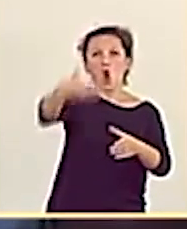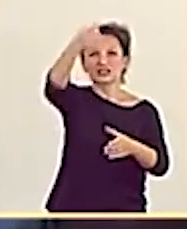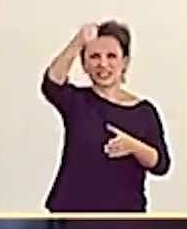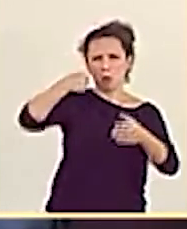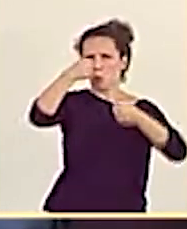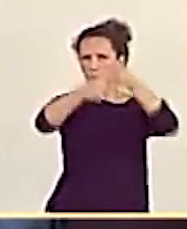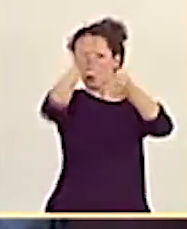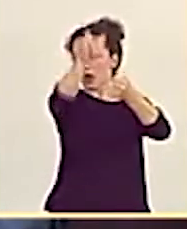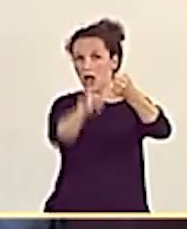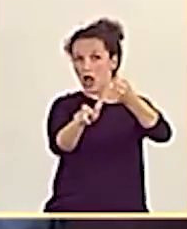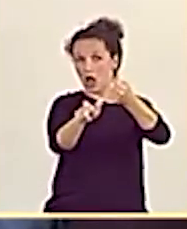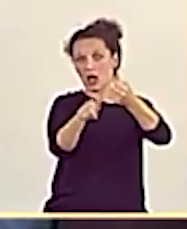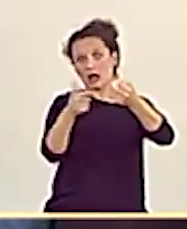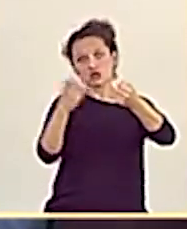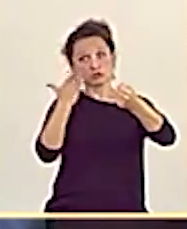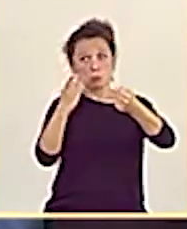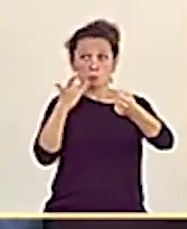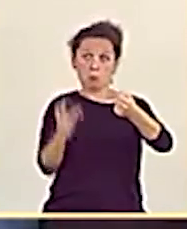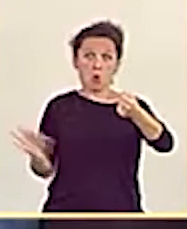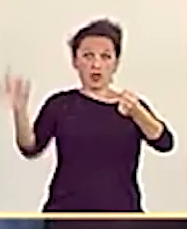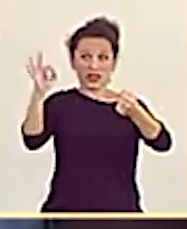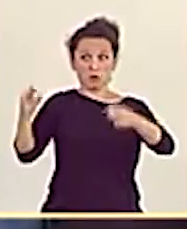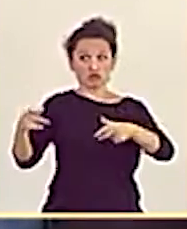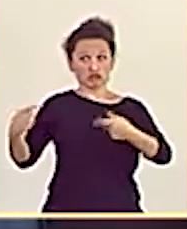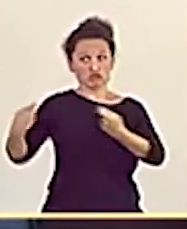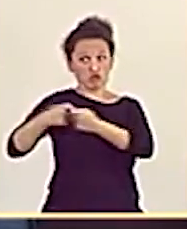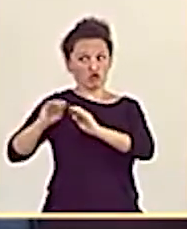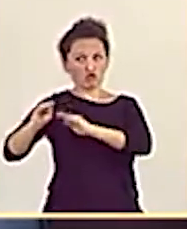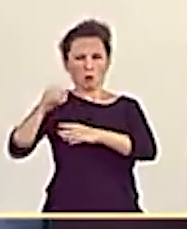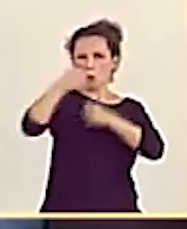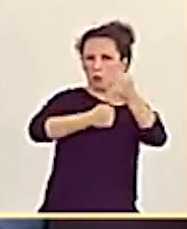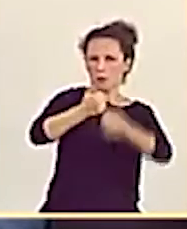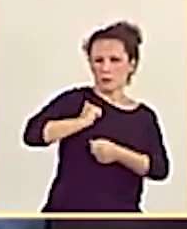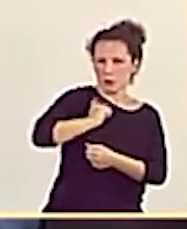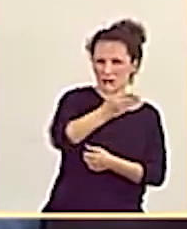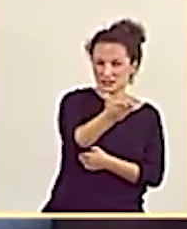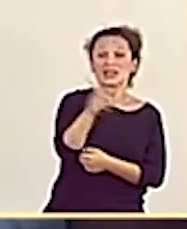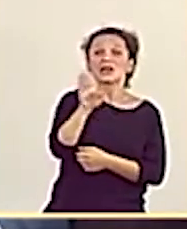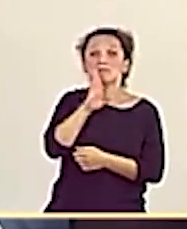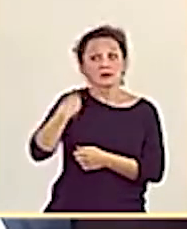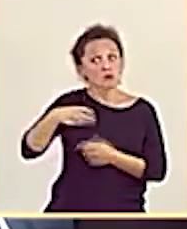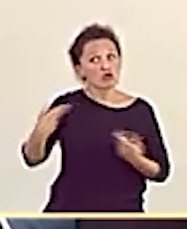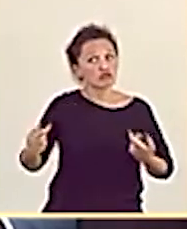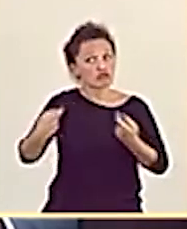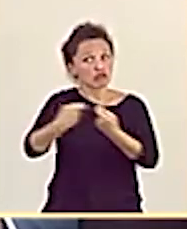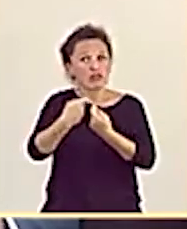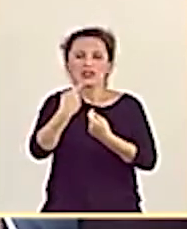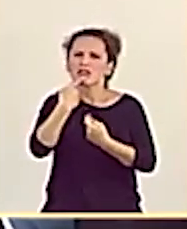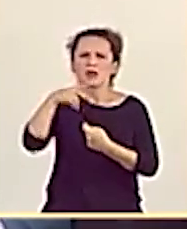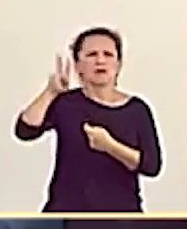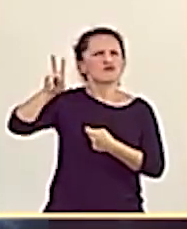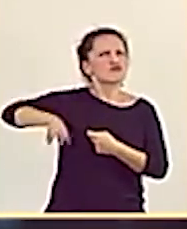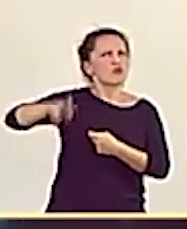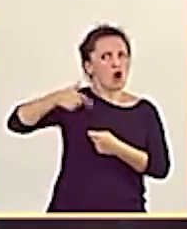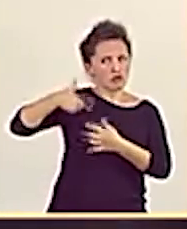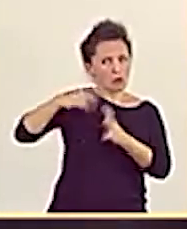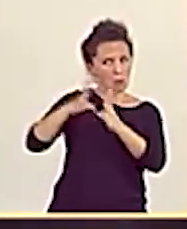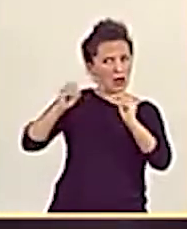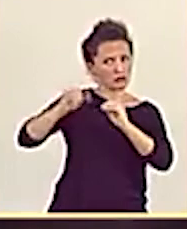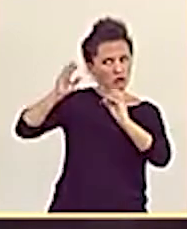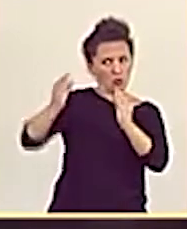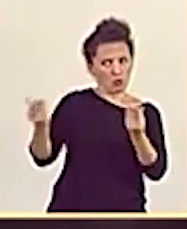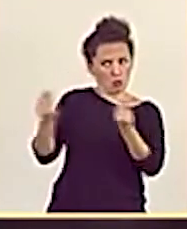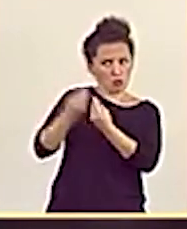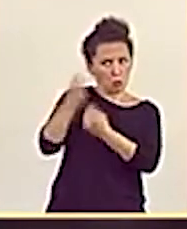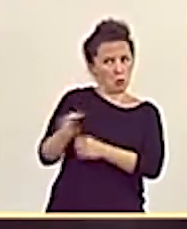entrenan sus socios podemitas, esos socios a los que su jefe de filas dijo que nunca pactaría con ellos. Pese a la